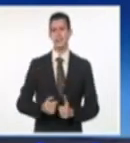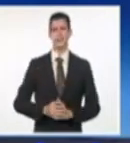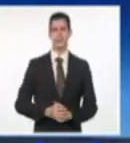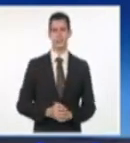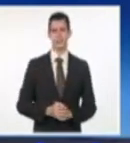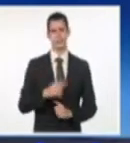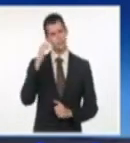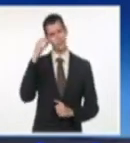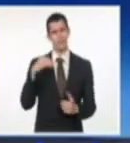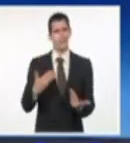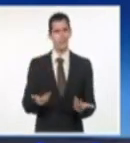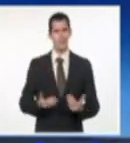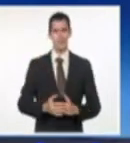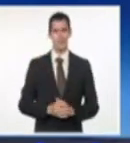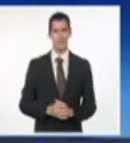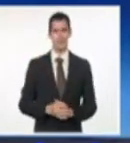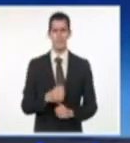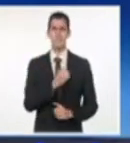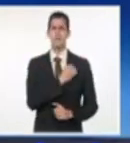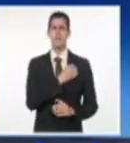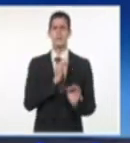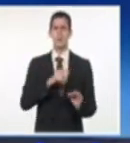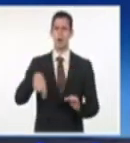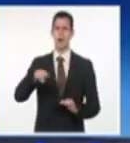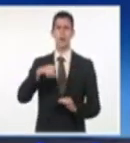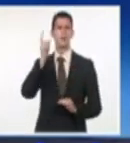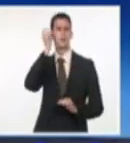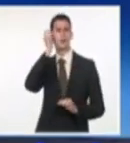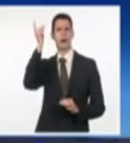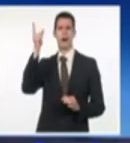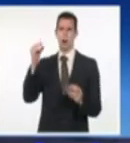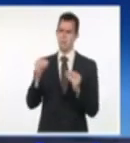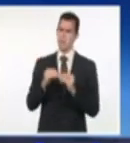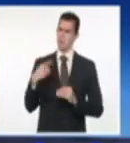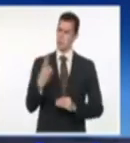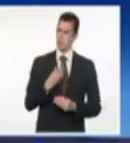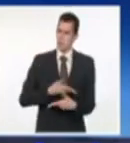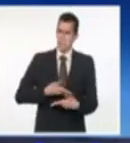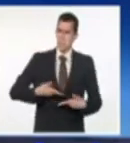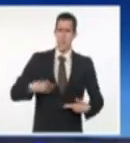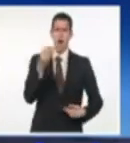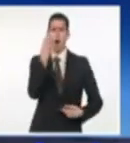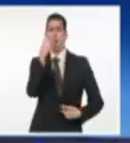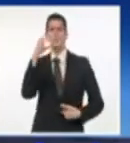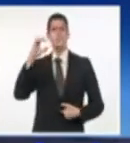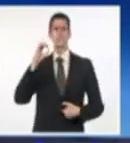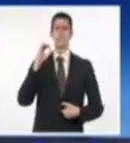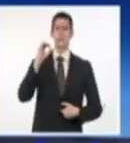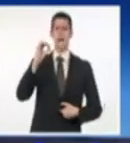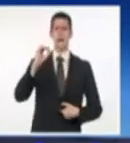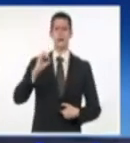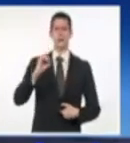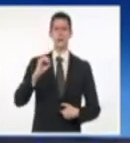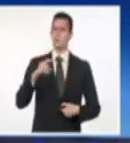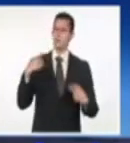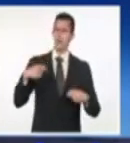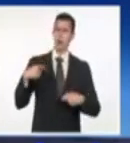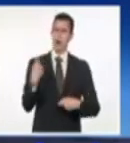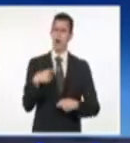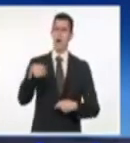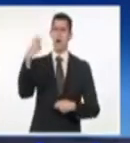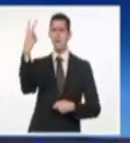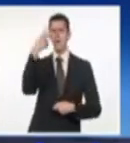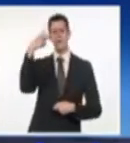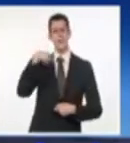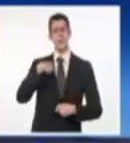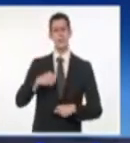¿Adivinen qué? Una huelga de hambre. Ellos también, huelga de hambre. Secretamente están trabajando en las demandas, en